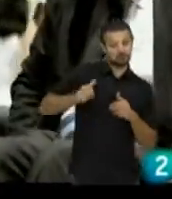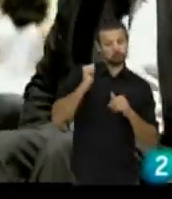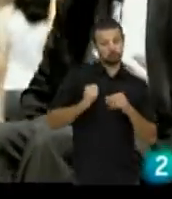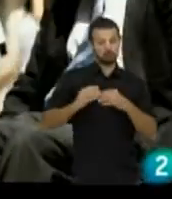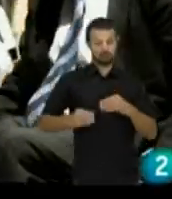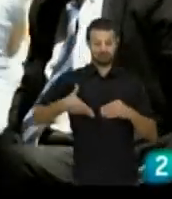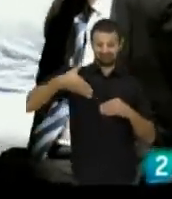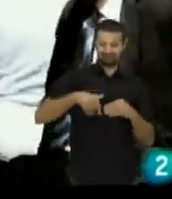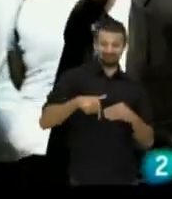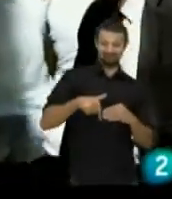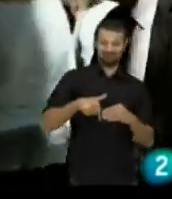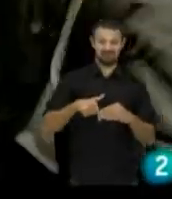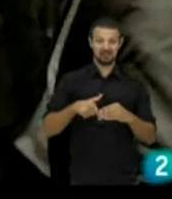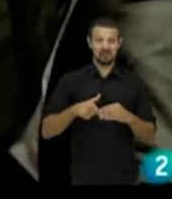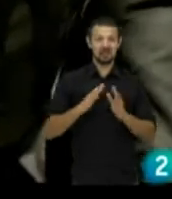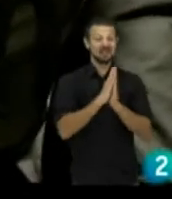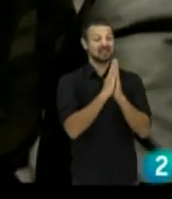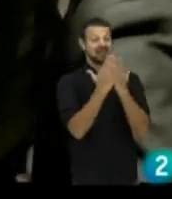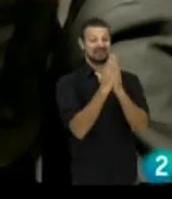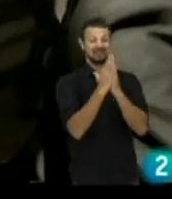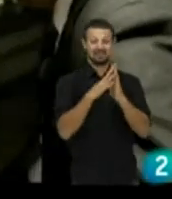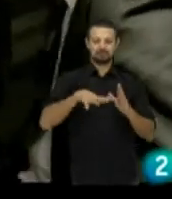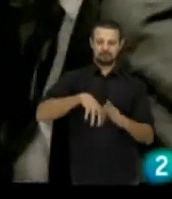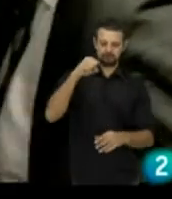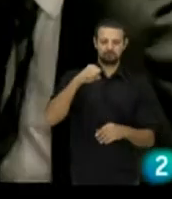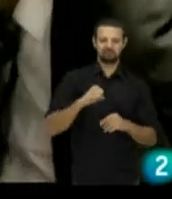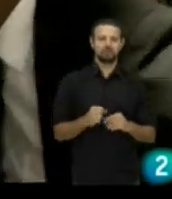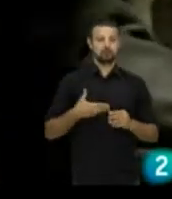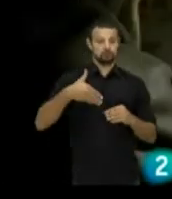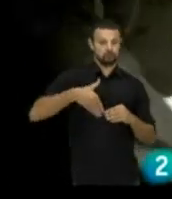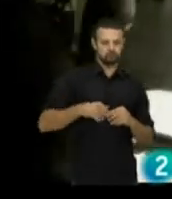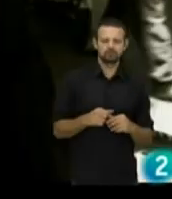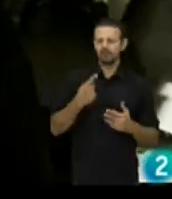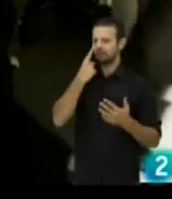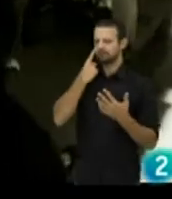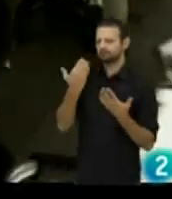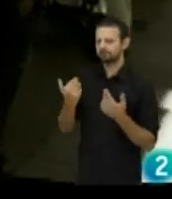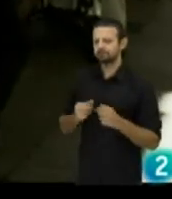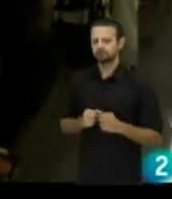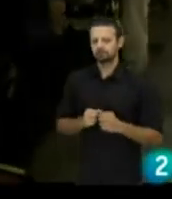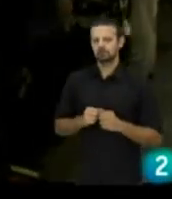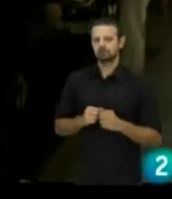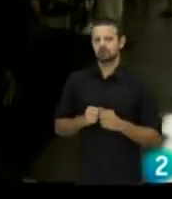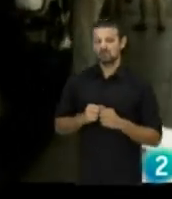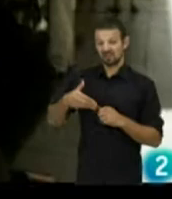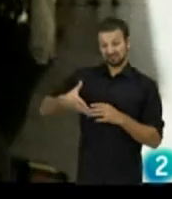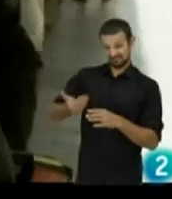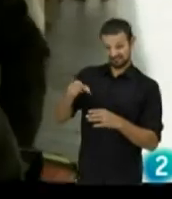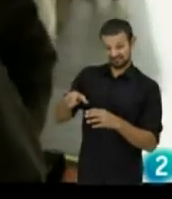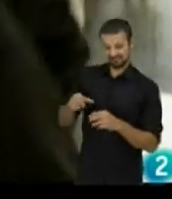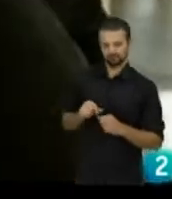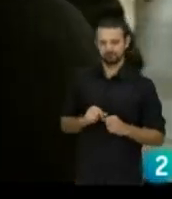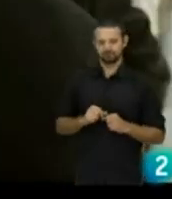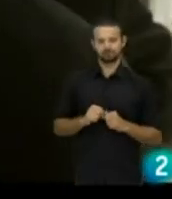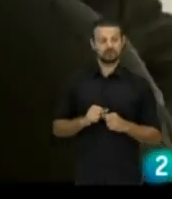Tienes que cogerme la cartera. Mira, sácame de esta bolsa que tengo aquí. Me sacan la cartera. Está en el bolsillo de atrás.